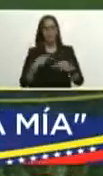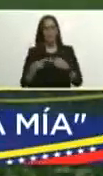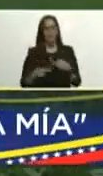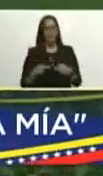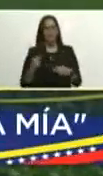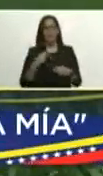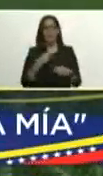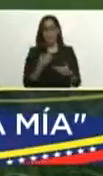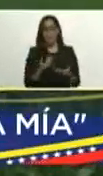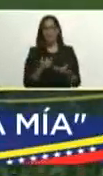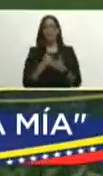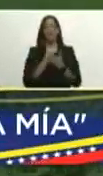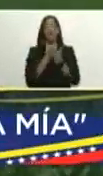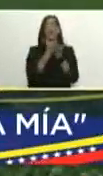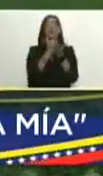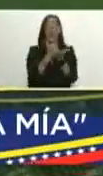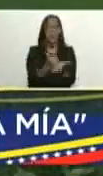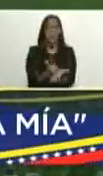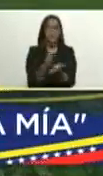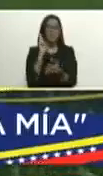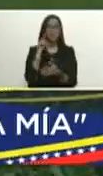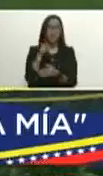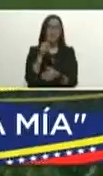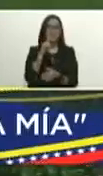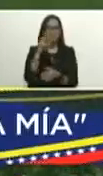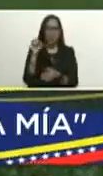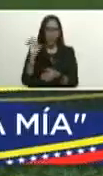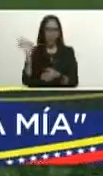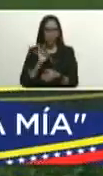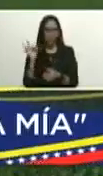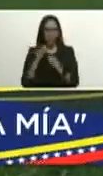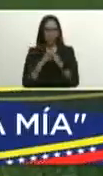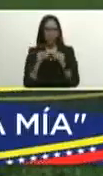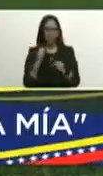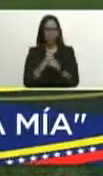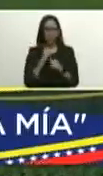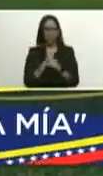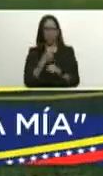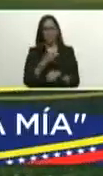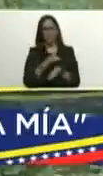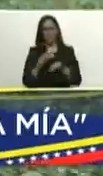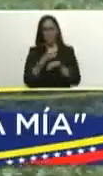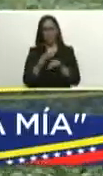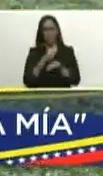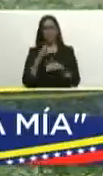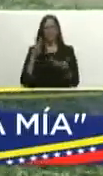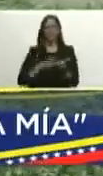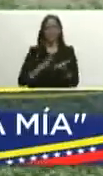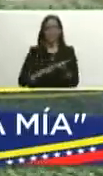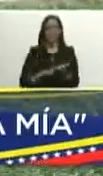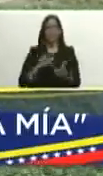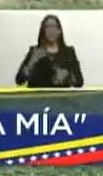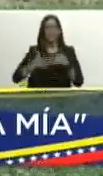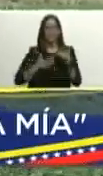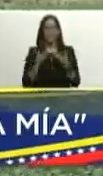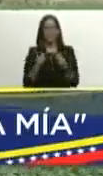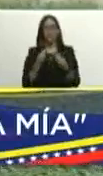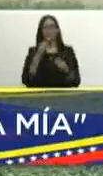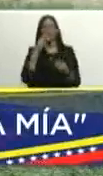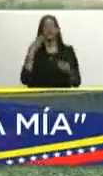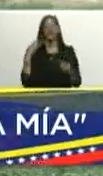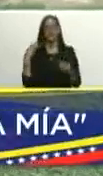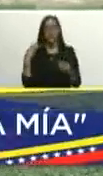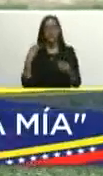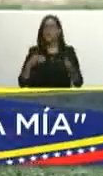va a apoyar a usted al 100% en toda la gestión de gobierno de verdad me siento muy orgullosa